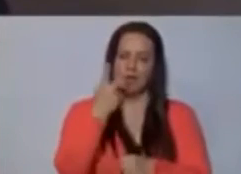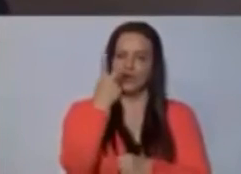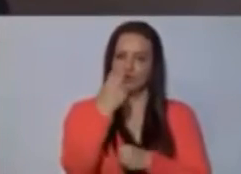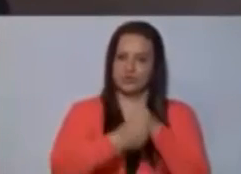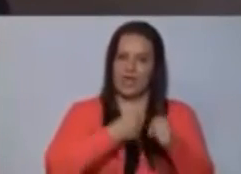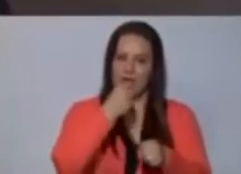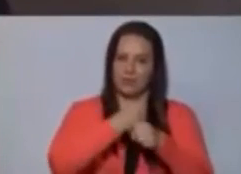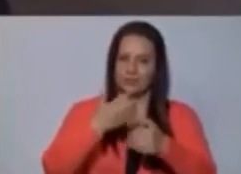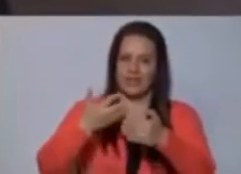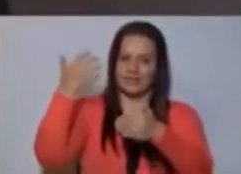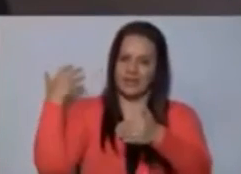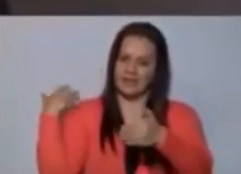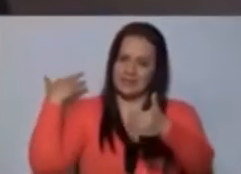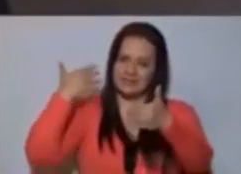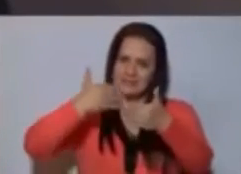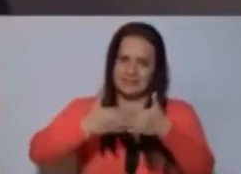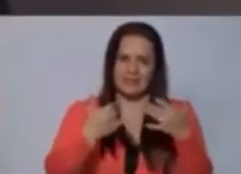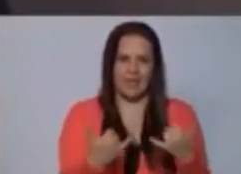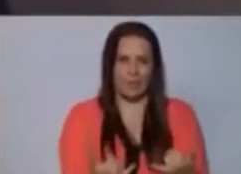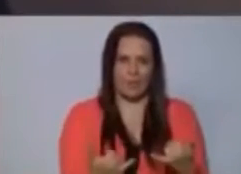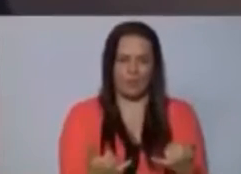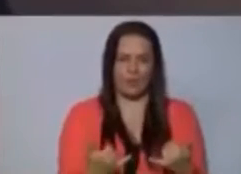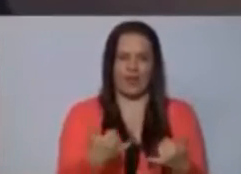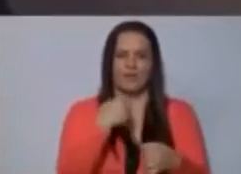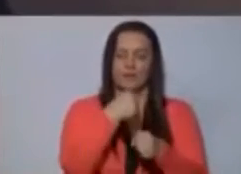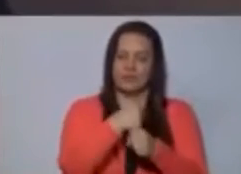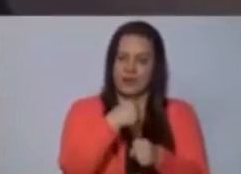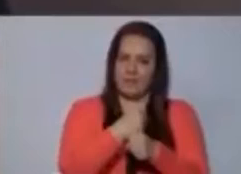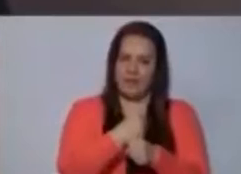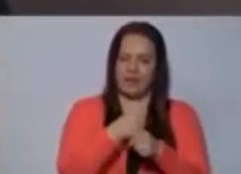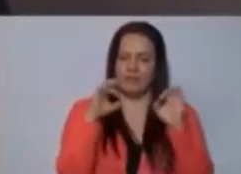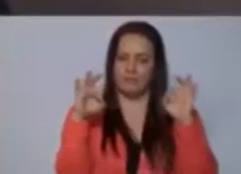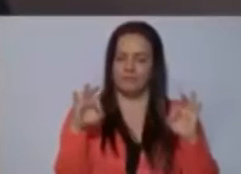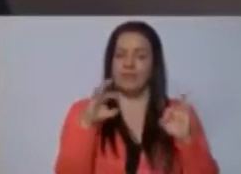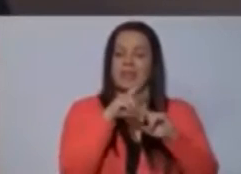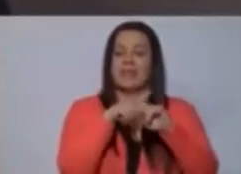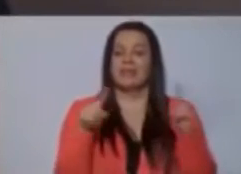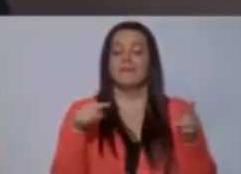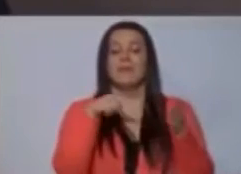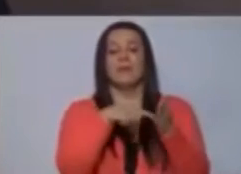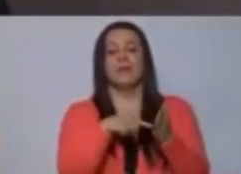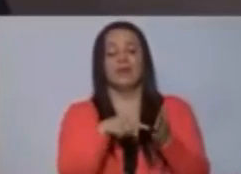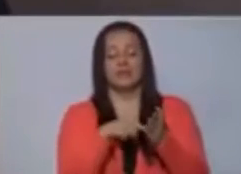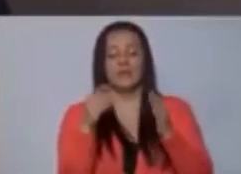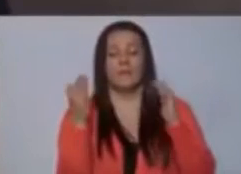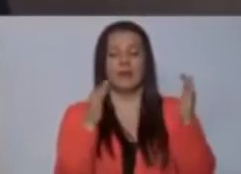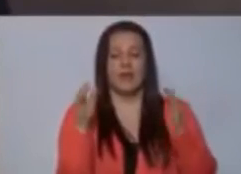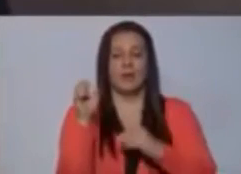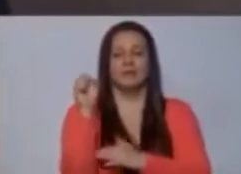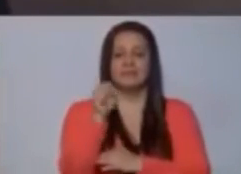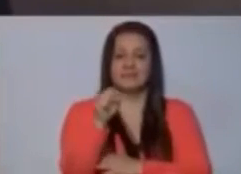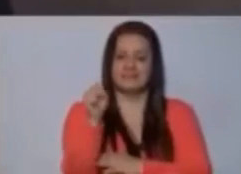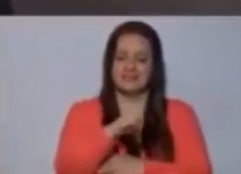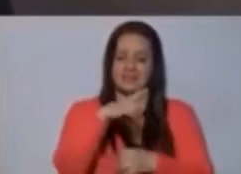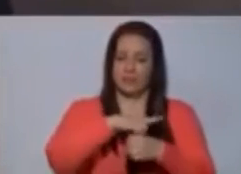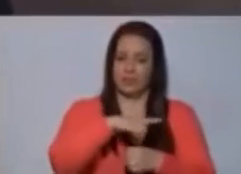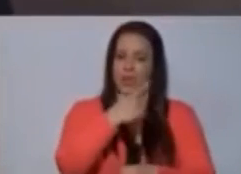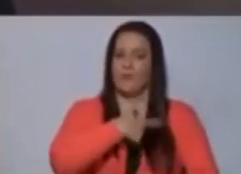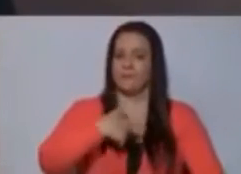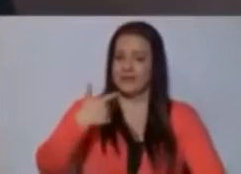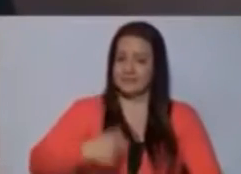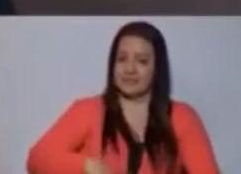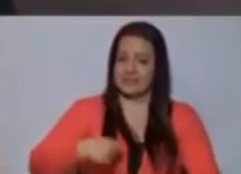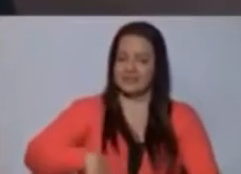Aquí más bien la paradoja, y esta sí es una paradoja, diputado presidente, es